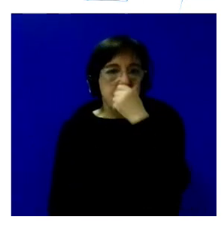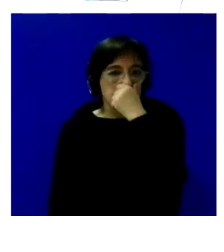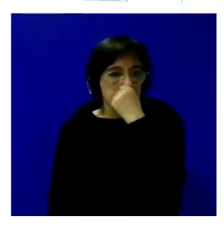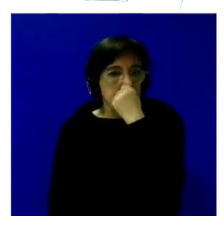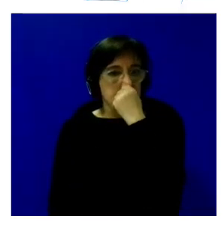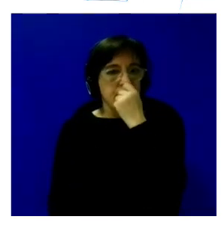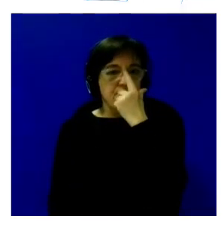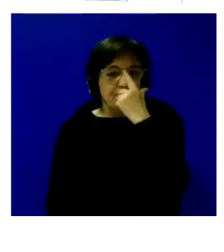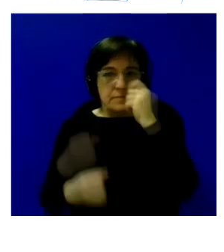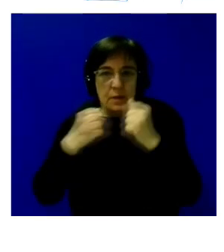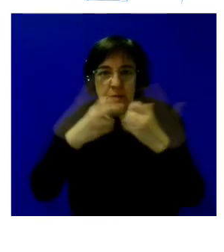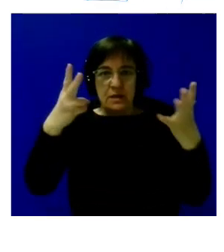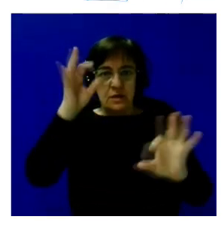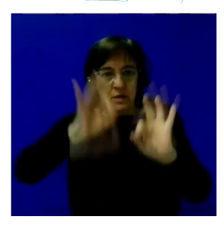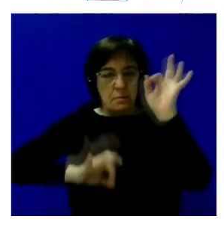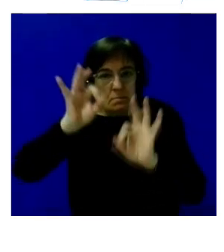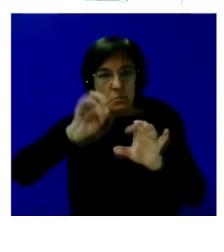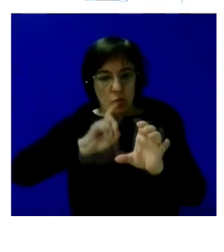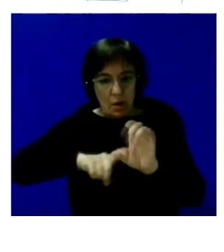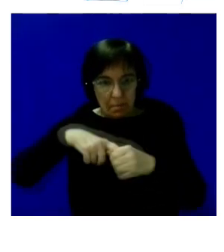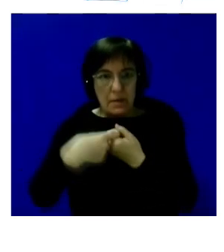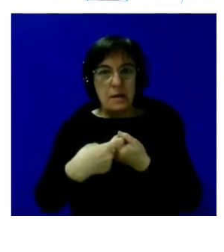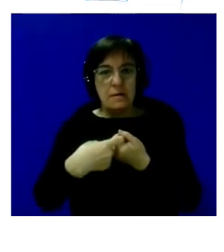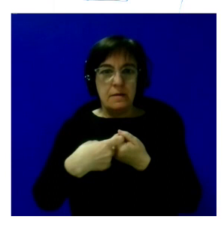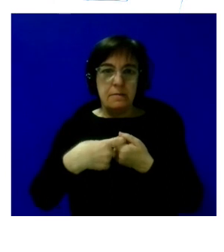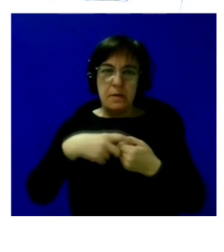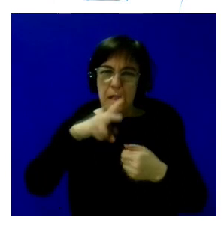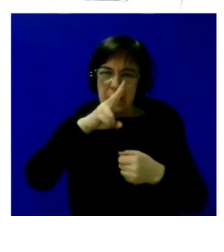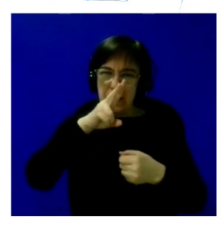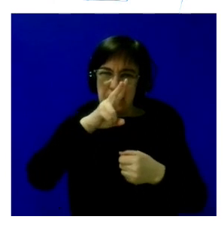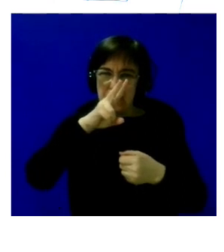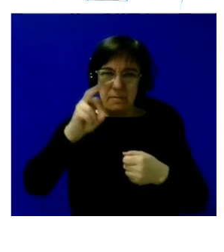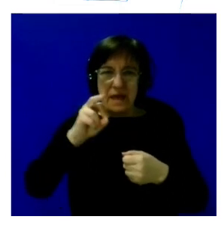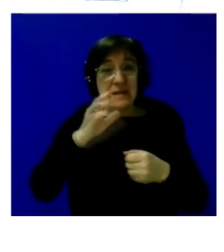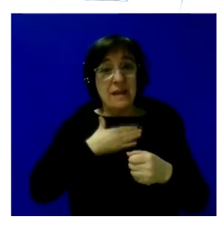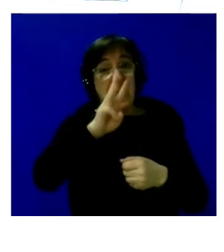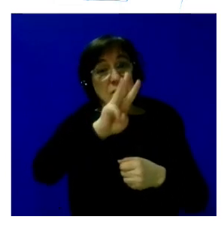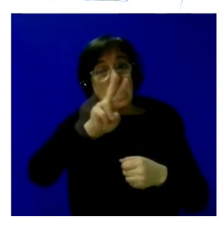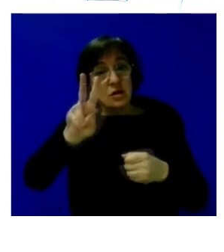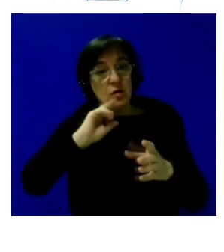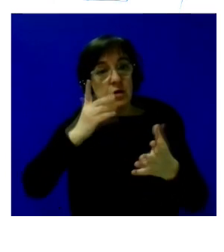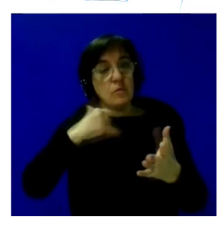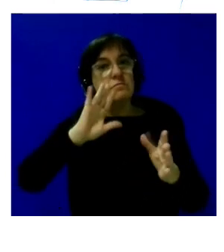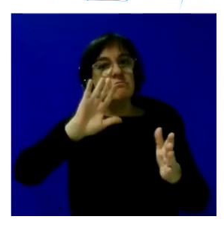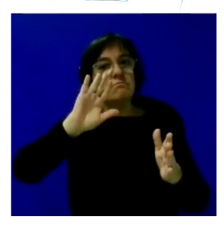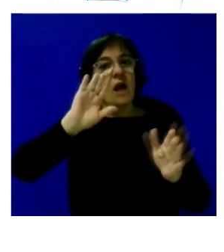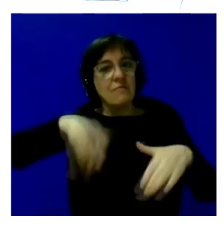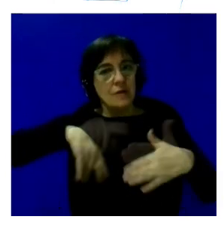un 27% de los participantes 20 de los 72 alcanzaron una contratación